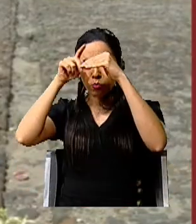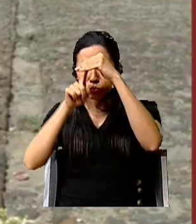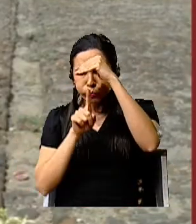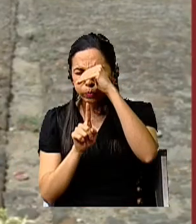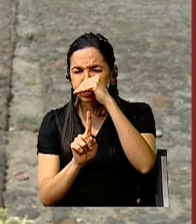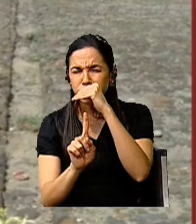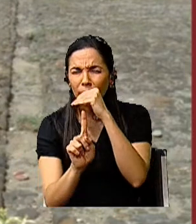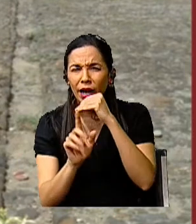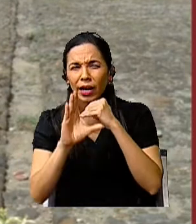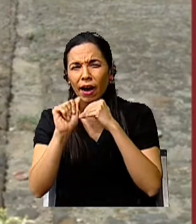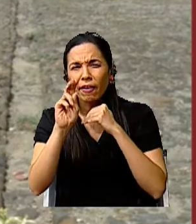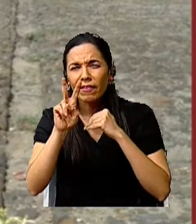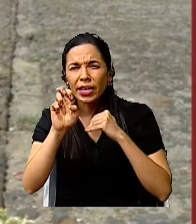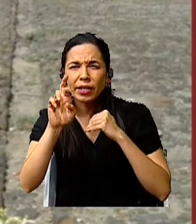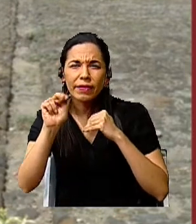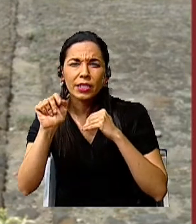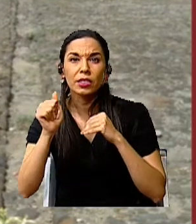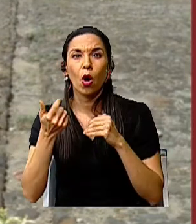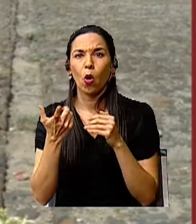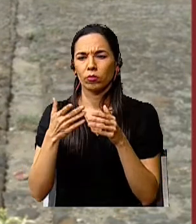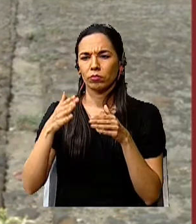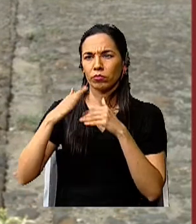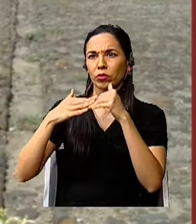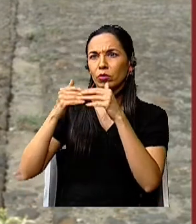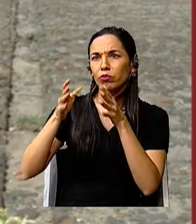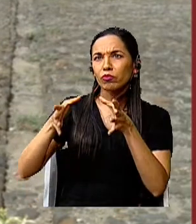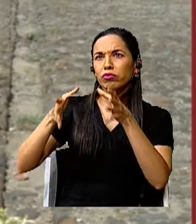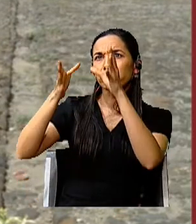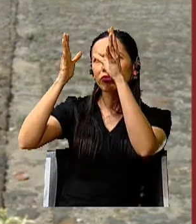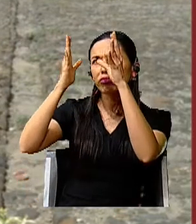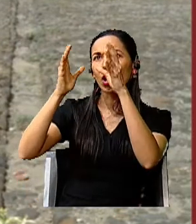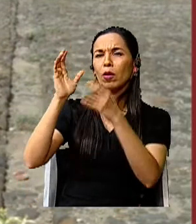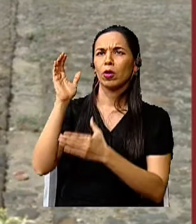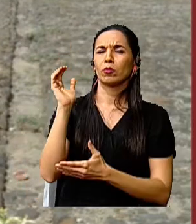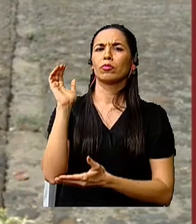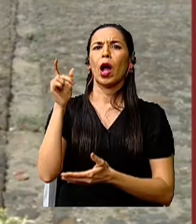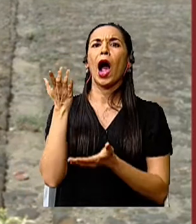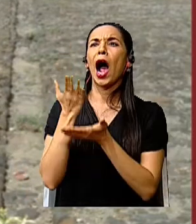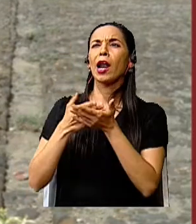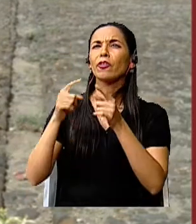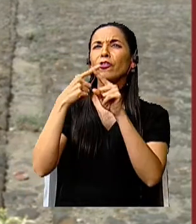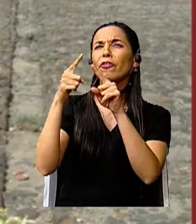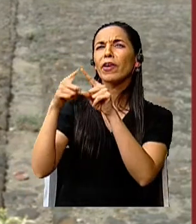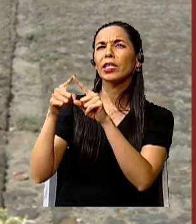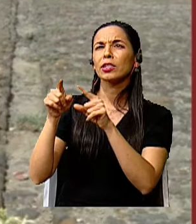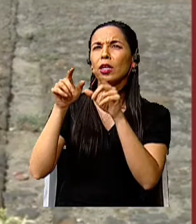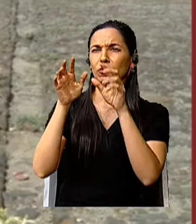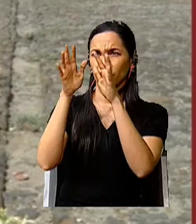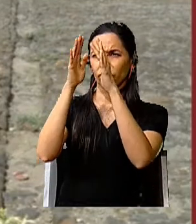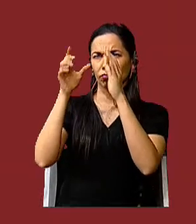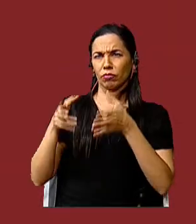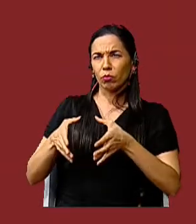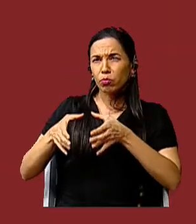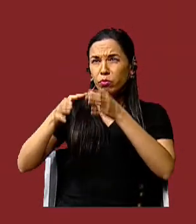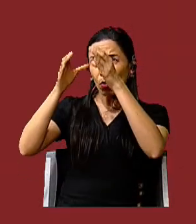monumentos. Estoy seguro que cerca de su barrio o de su pueblo hay monumentos muy interesantes.